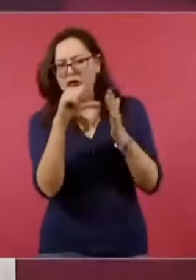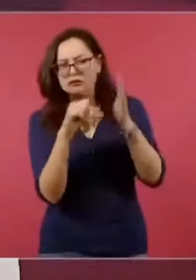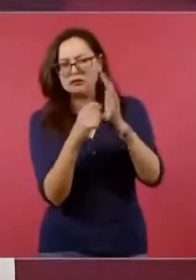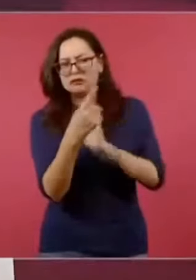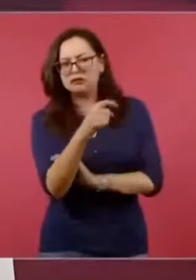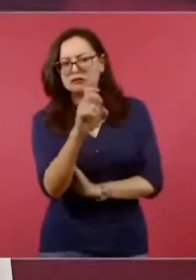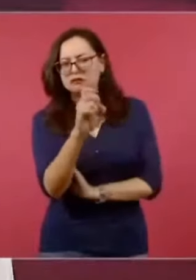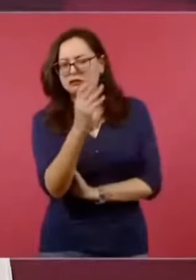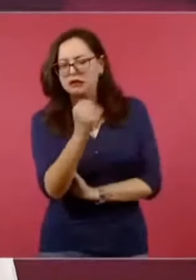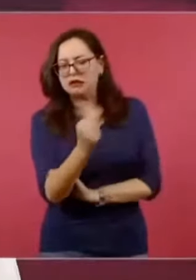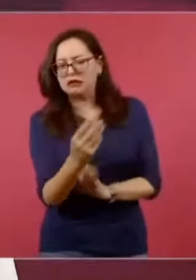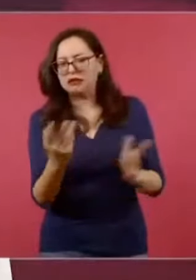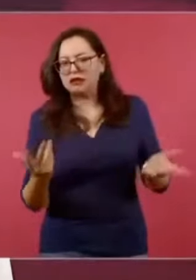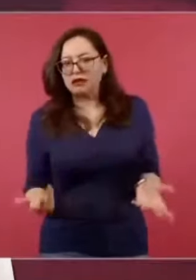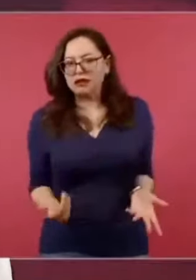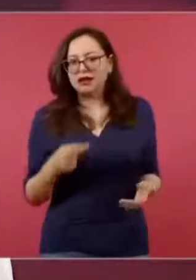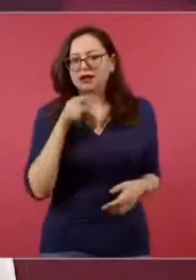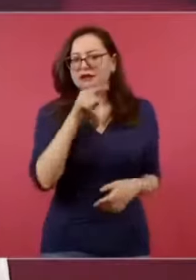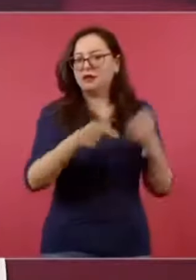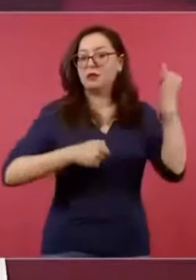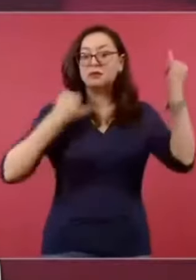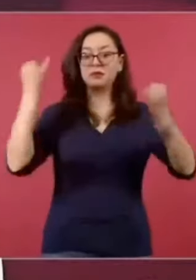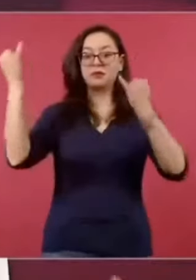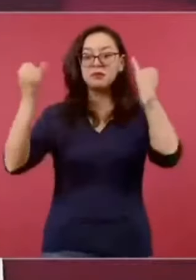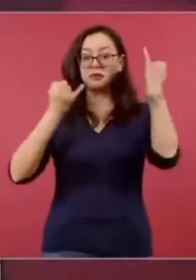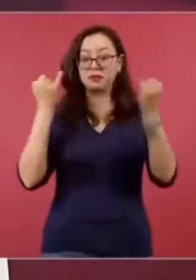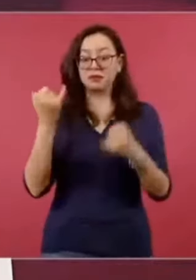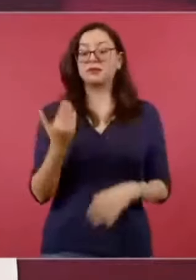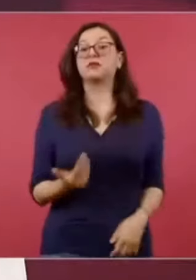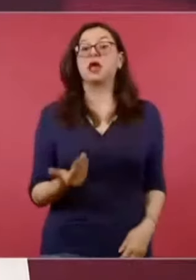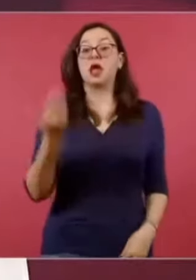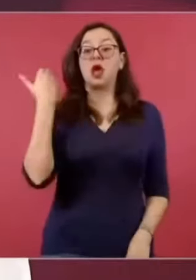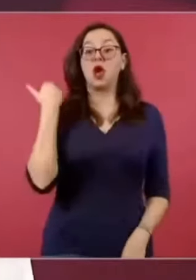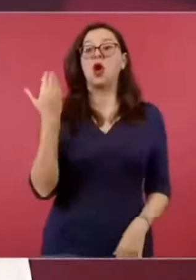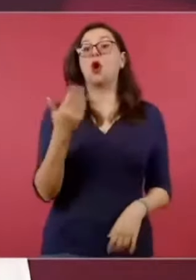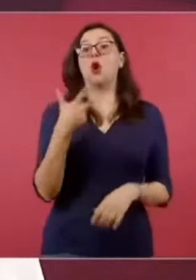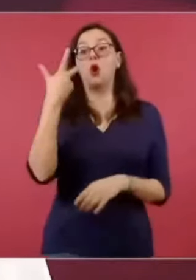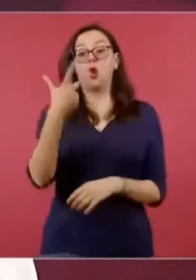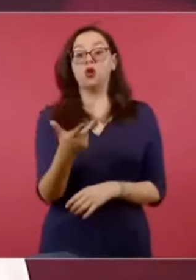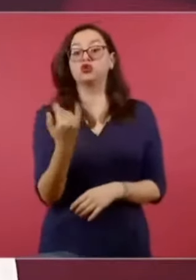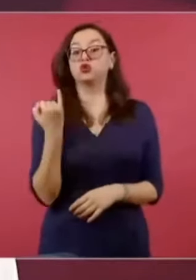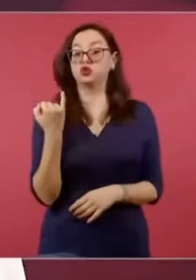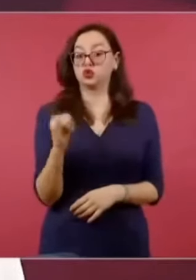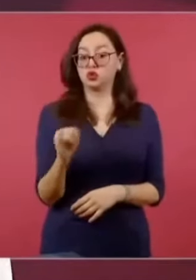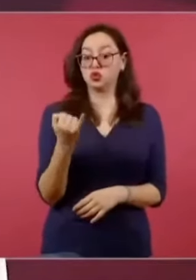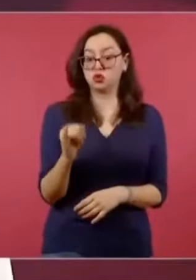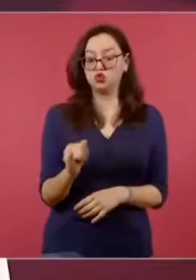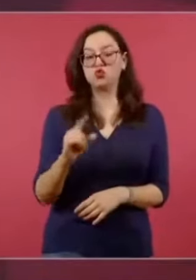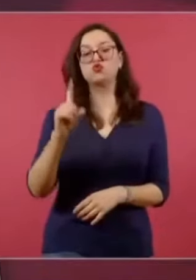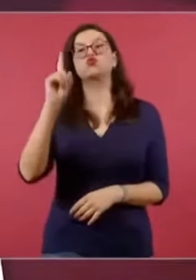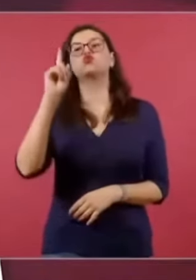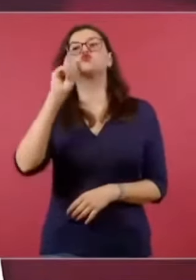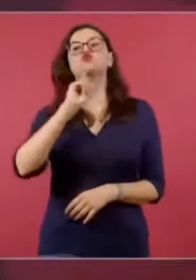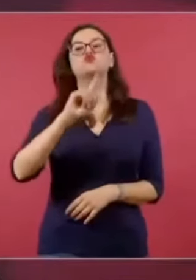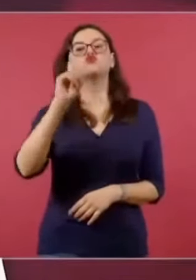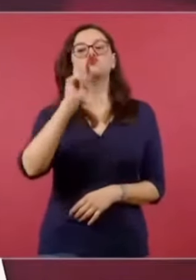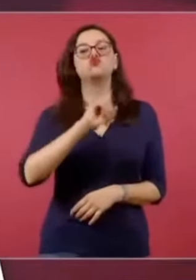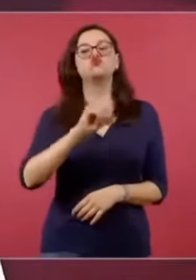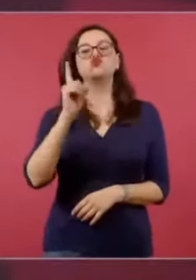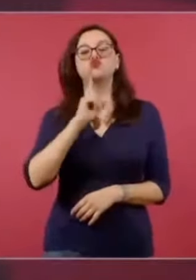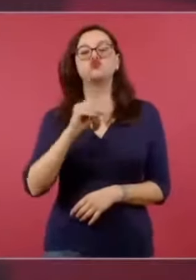Y este es un ejemplo. Radio Fórmula el pasado 8 de junio entrevistó a una abogada de nombre Claudia de Buenuna,